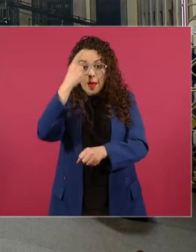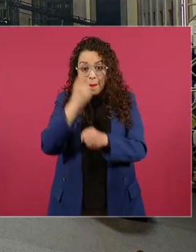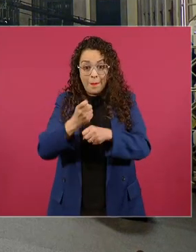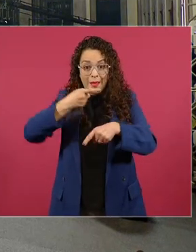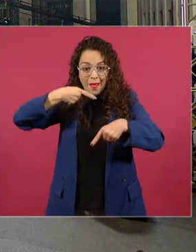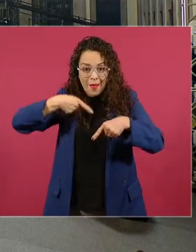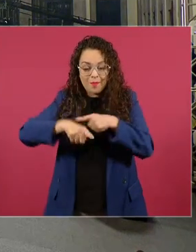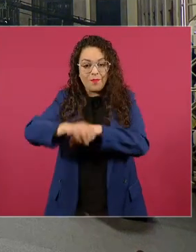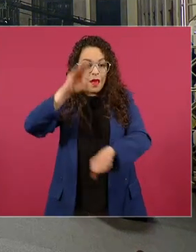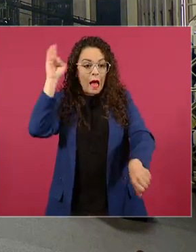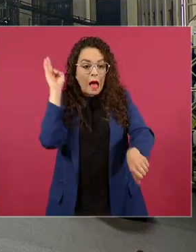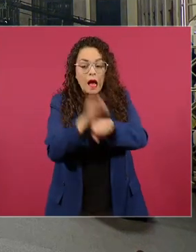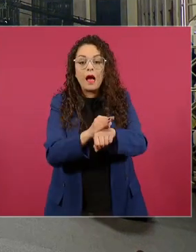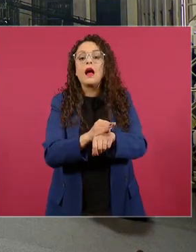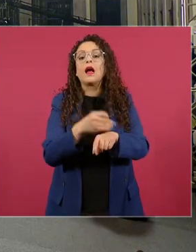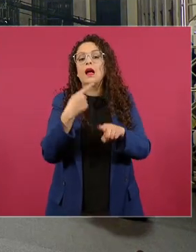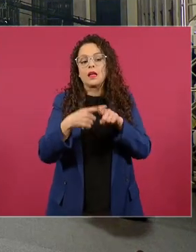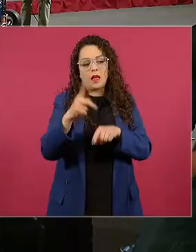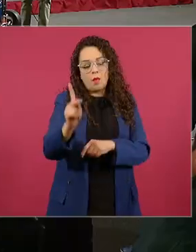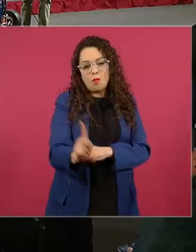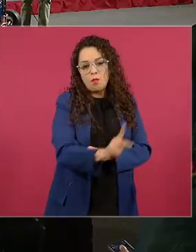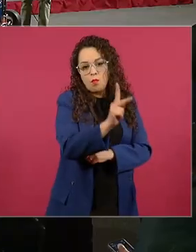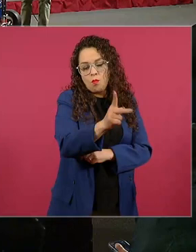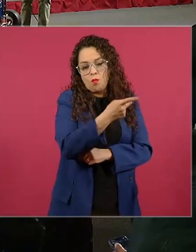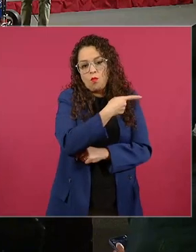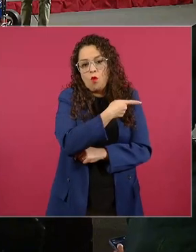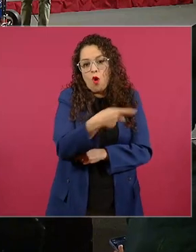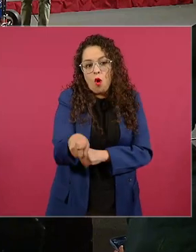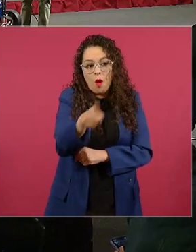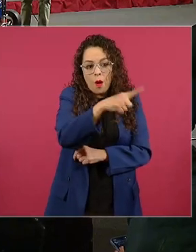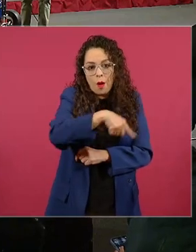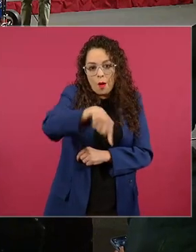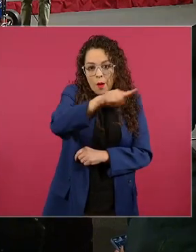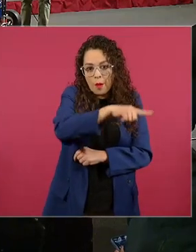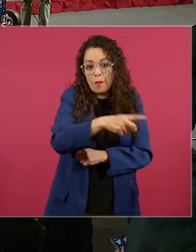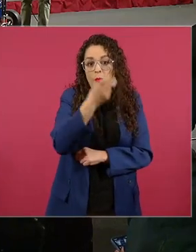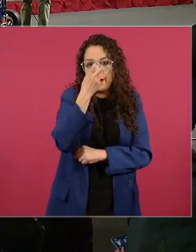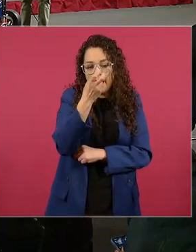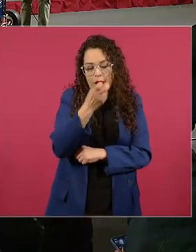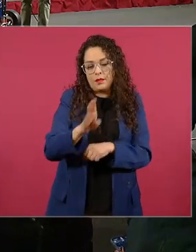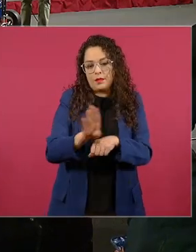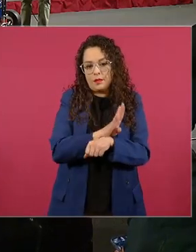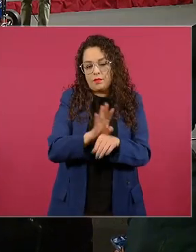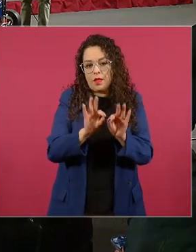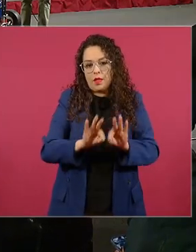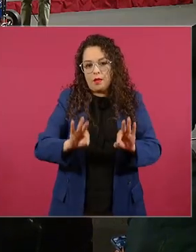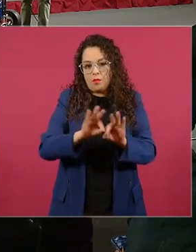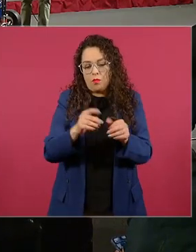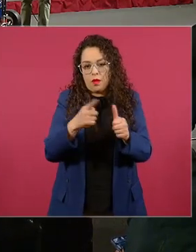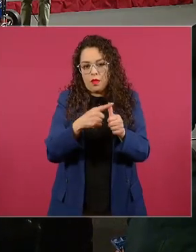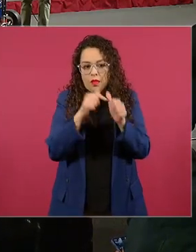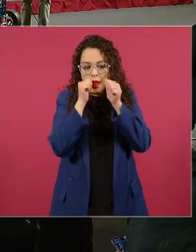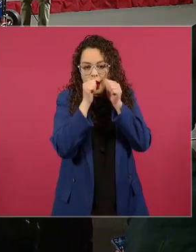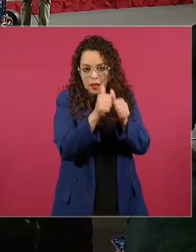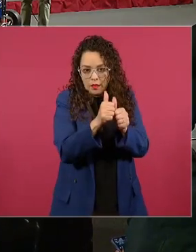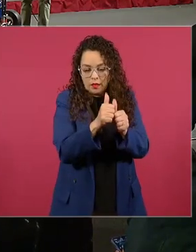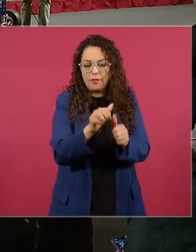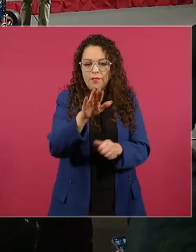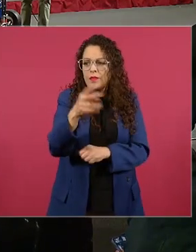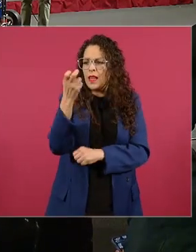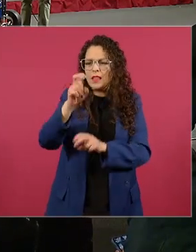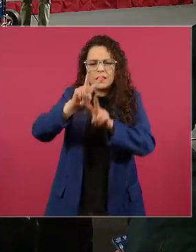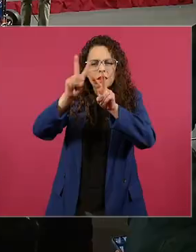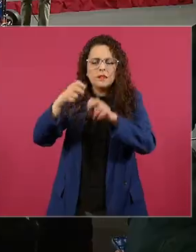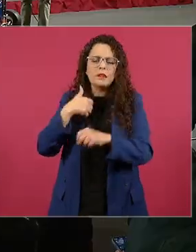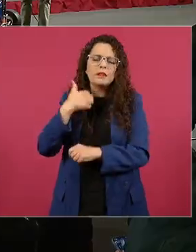hablando de los trabajadores más pobres de México que tienen derecho pero no pueden acceder a una vivienda me gustaría escuchar su comentario al respecto sí